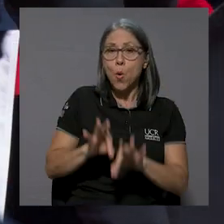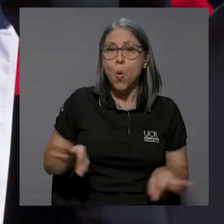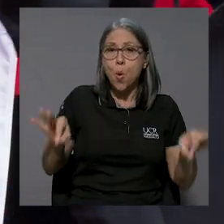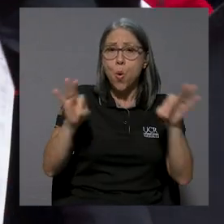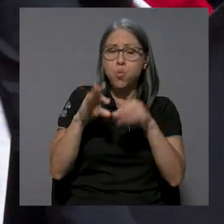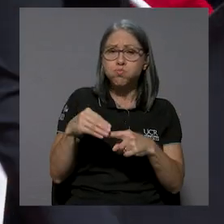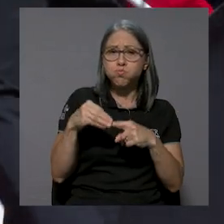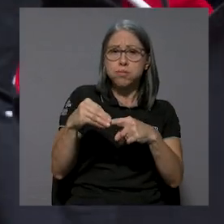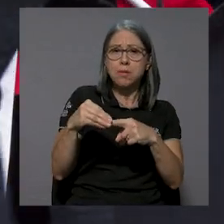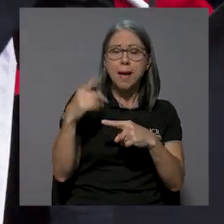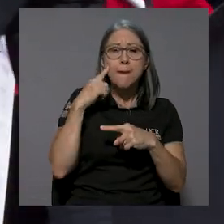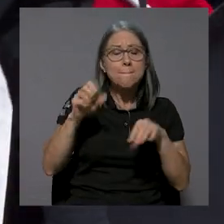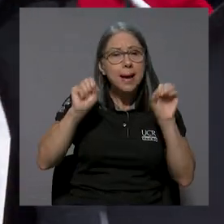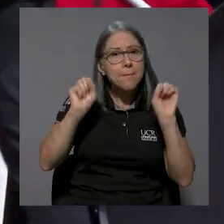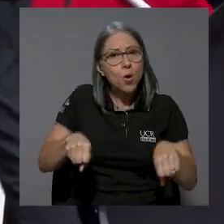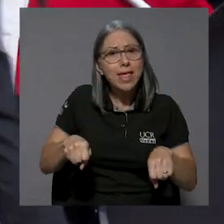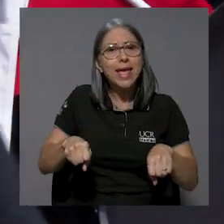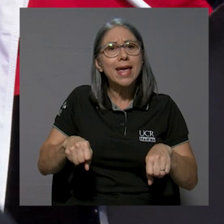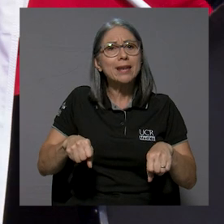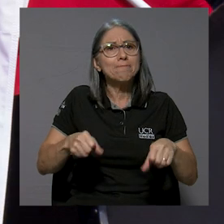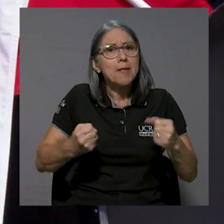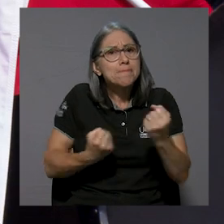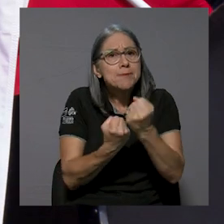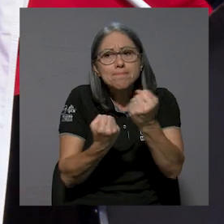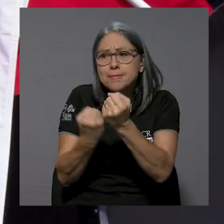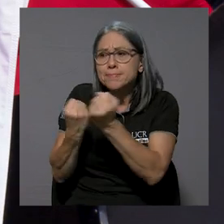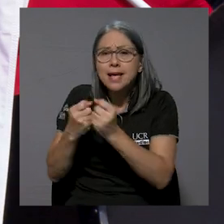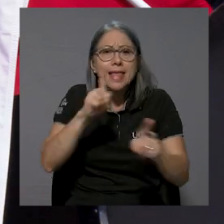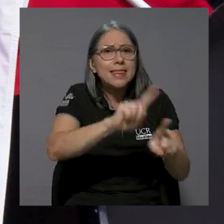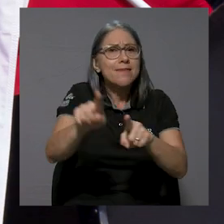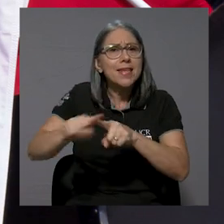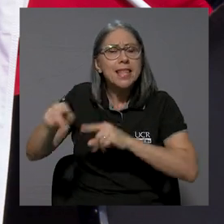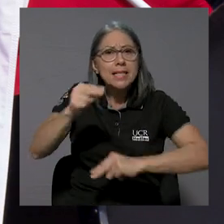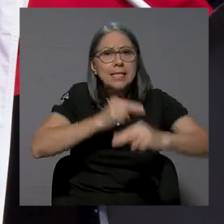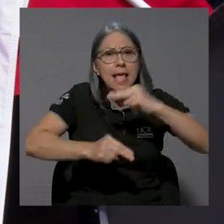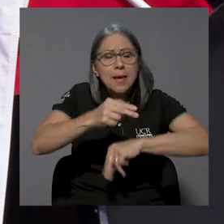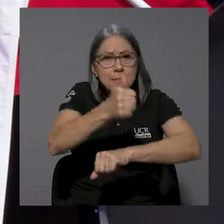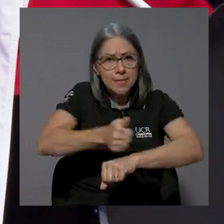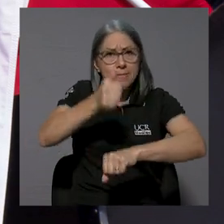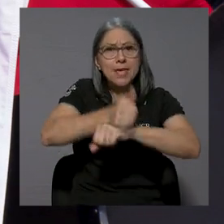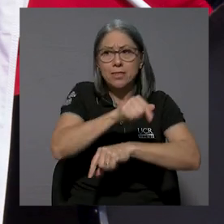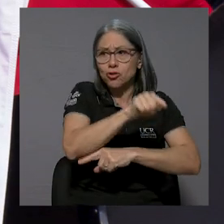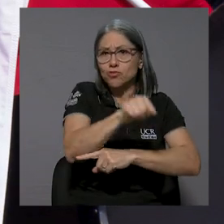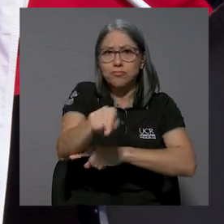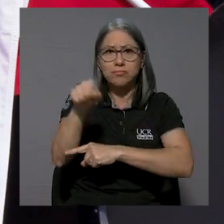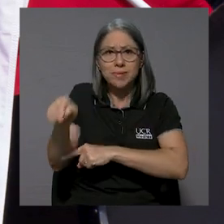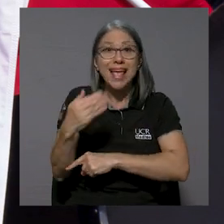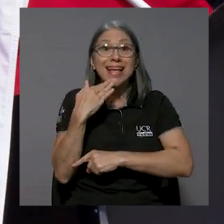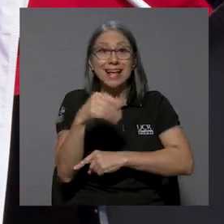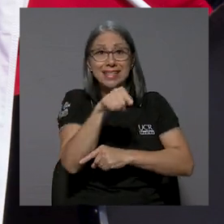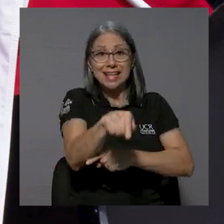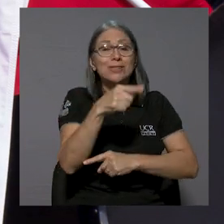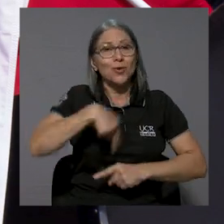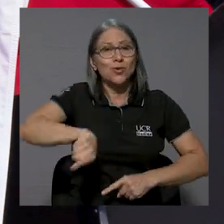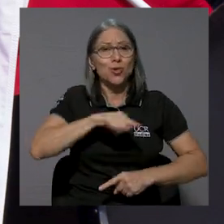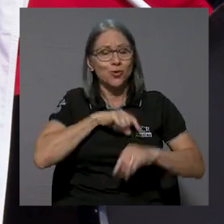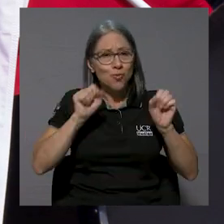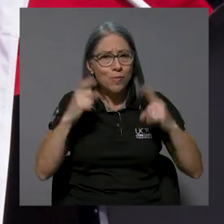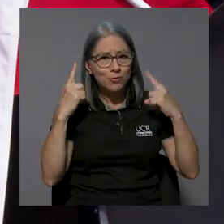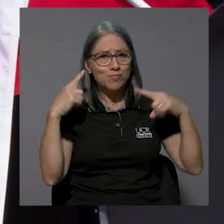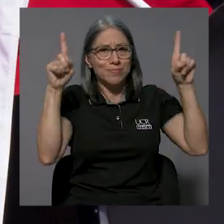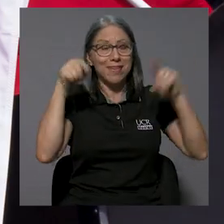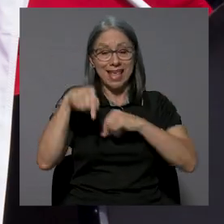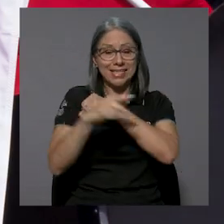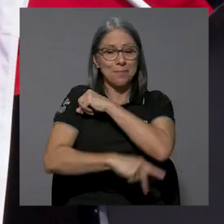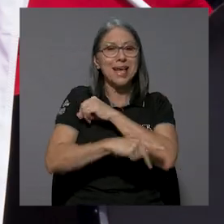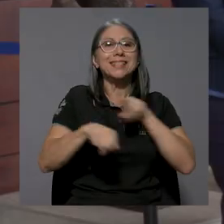alimentar esa gran cantidad de emprendimientos que vienen. Y gracias a esos emprendimientos es que vamos a ser exitosos en este